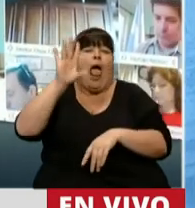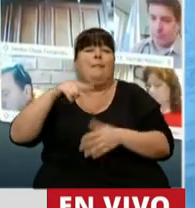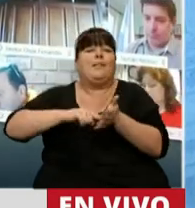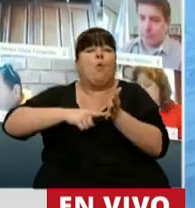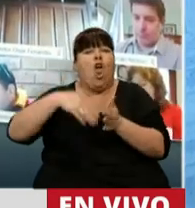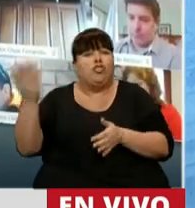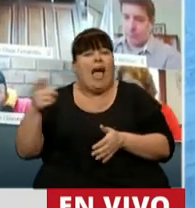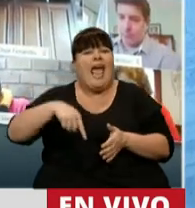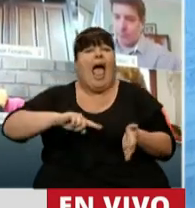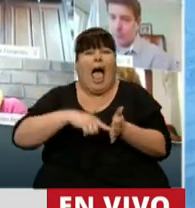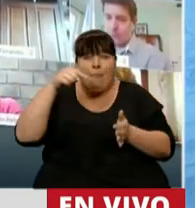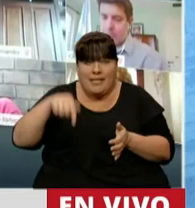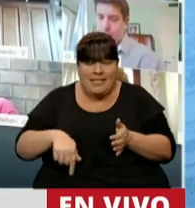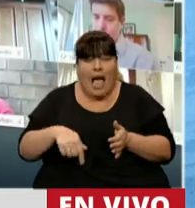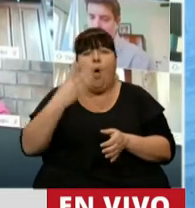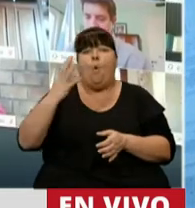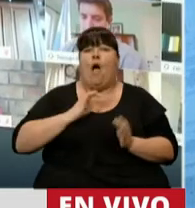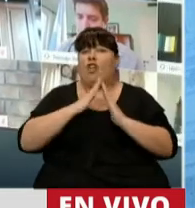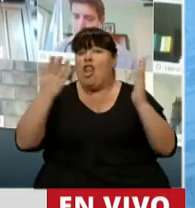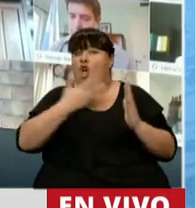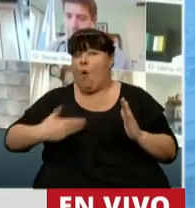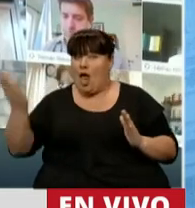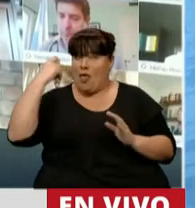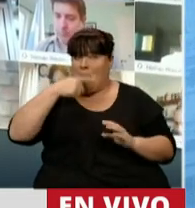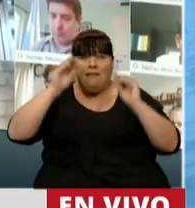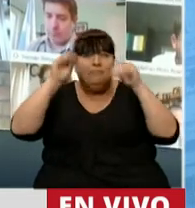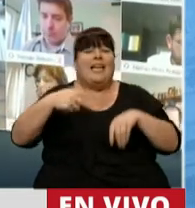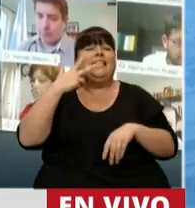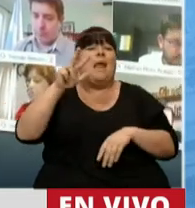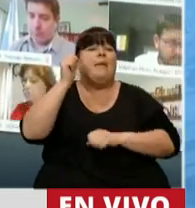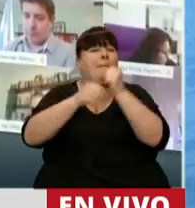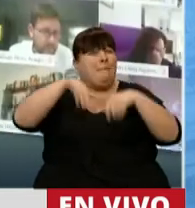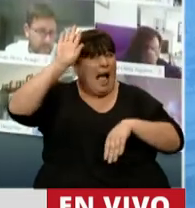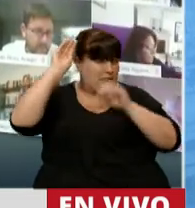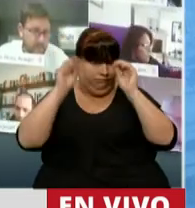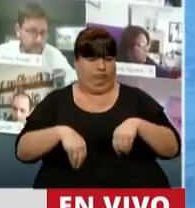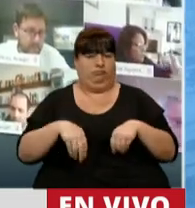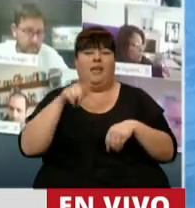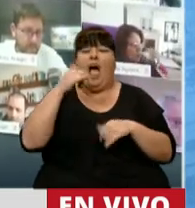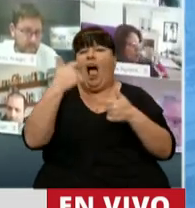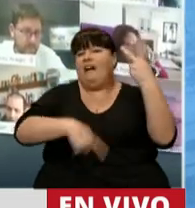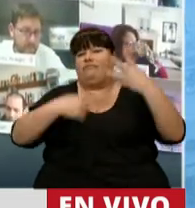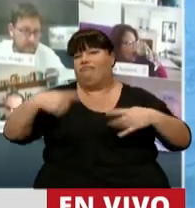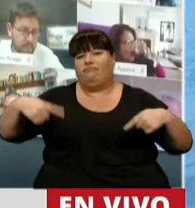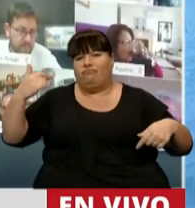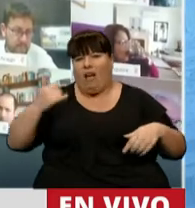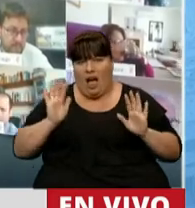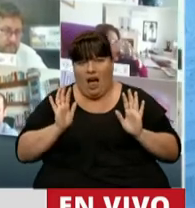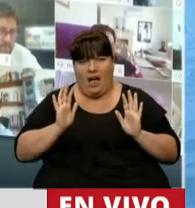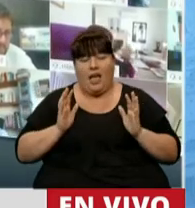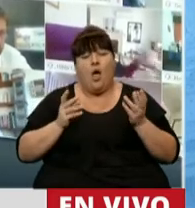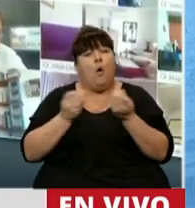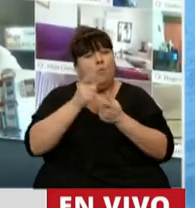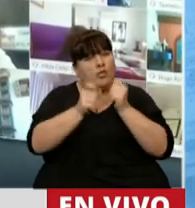provincia de Buenos Aires y en la capital, en los cuatro años del gobierno anterior quebraron más de 3.000 empresas, había de todo. Y